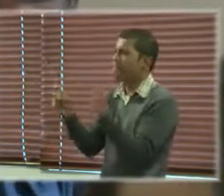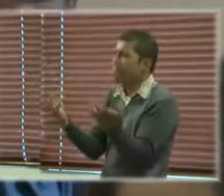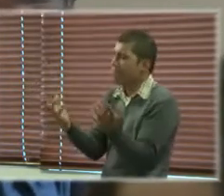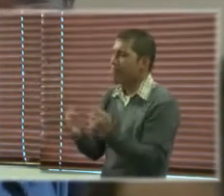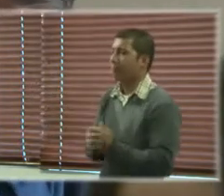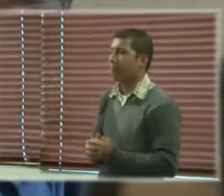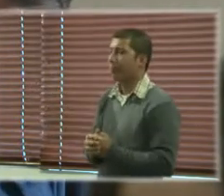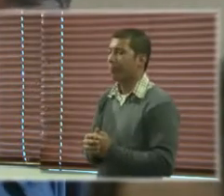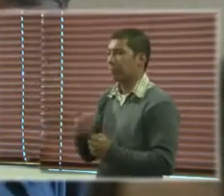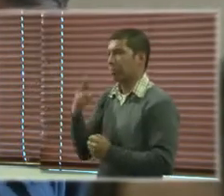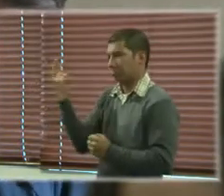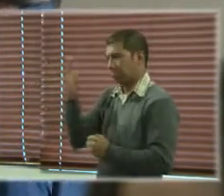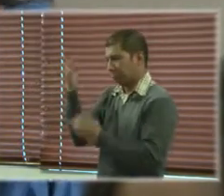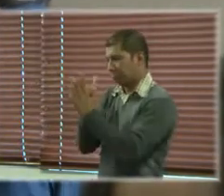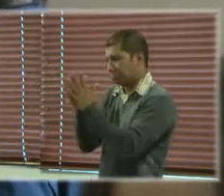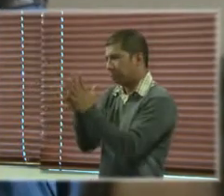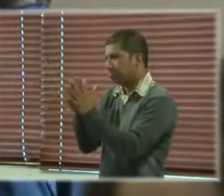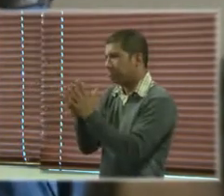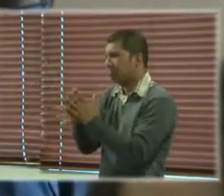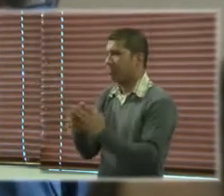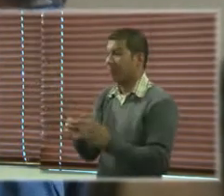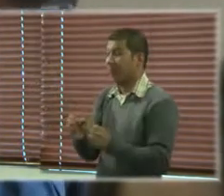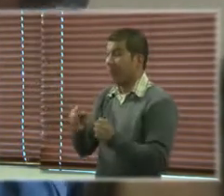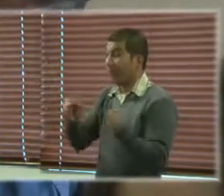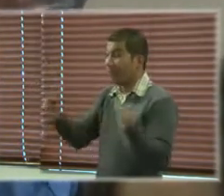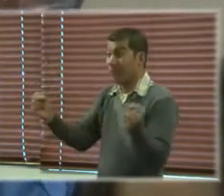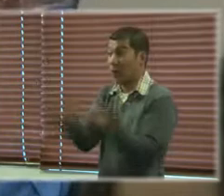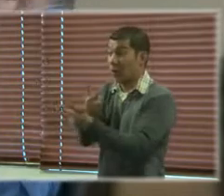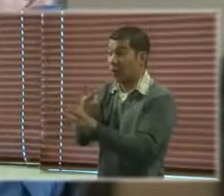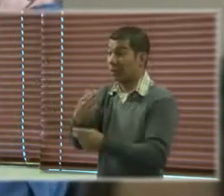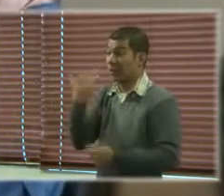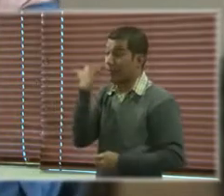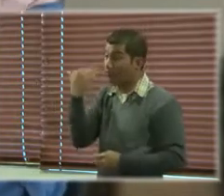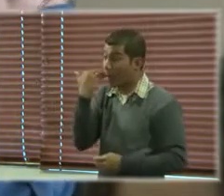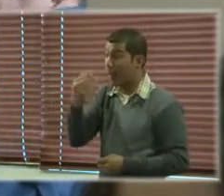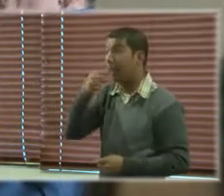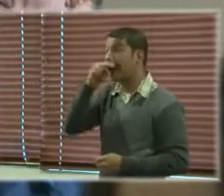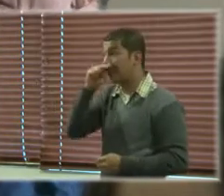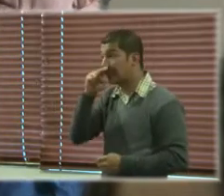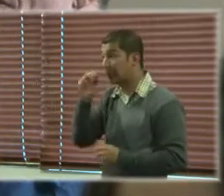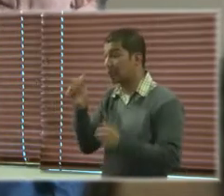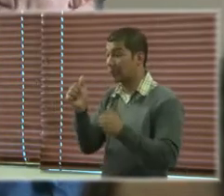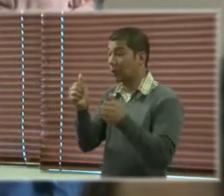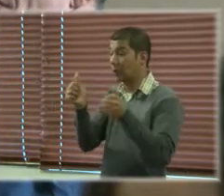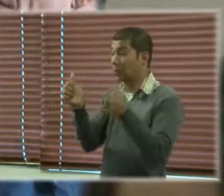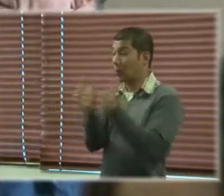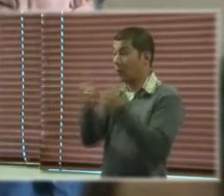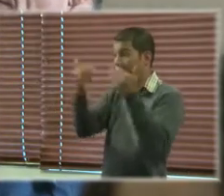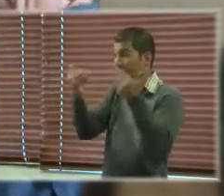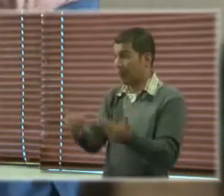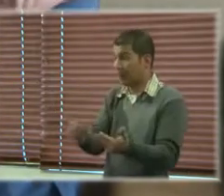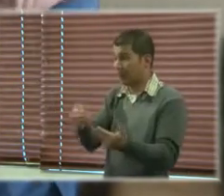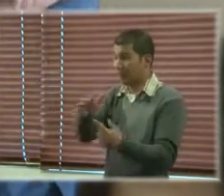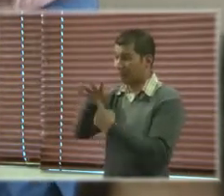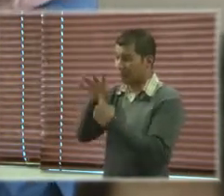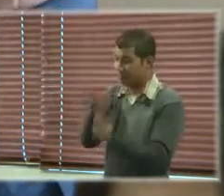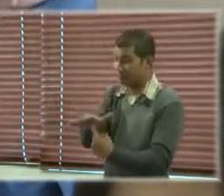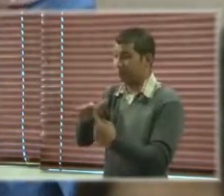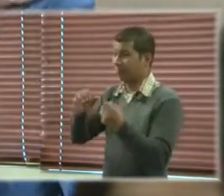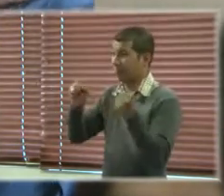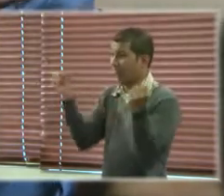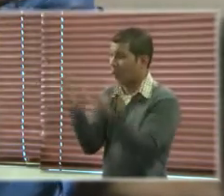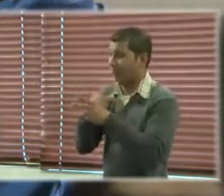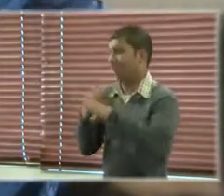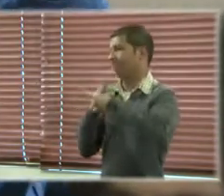eliminación y respuesta a la violencia en contra de mujeres y niñas con discapacidad y dentro de la iniciativa pues